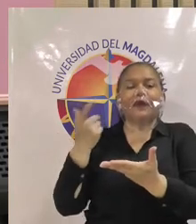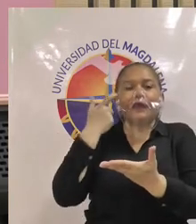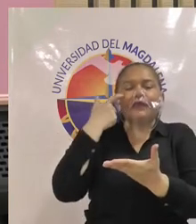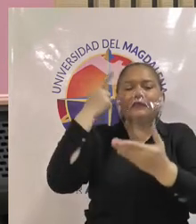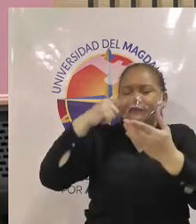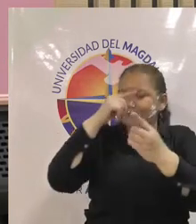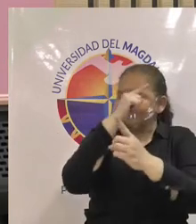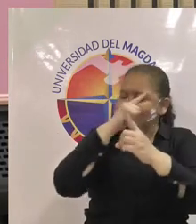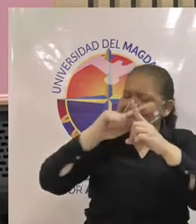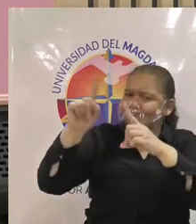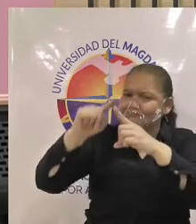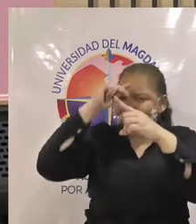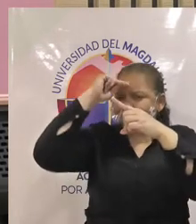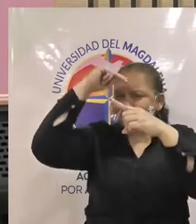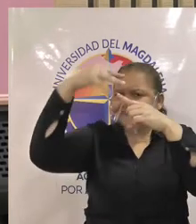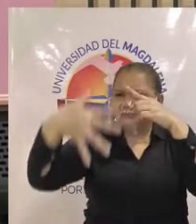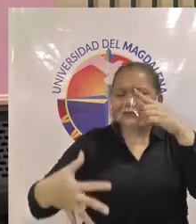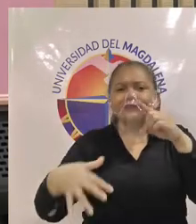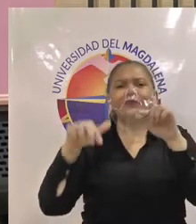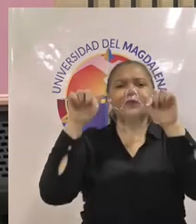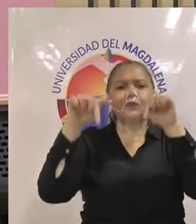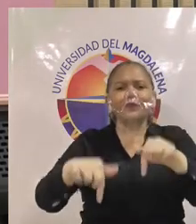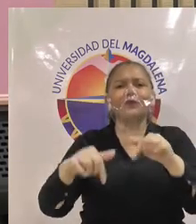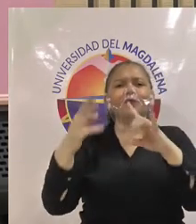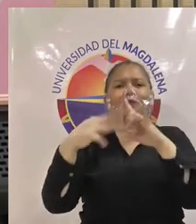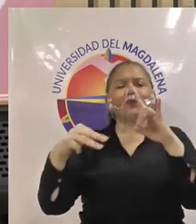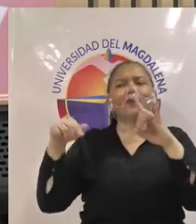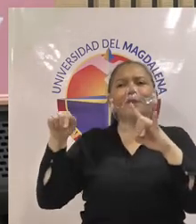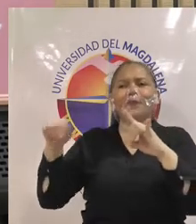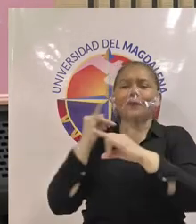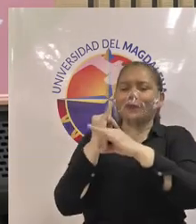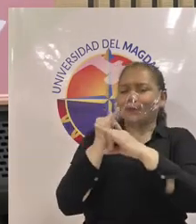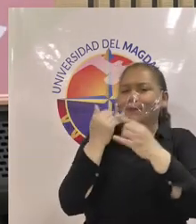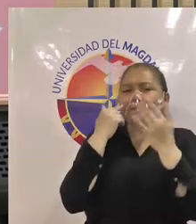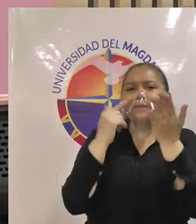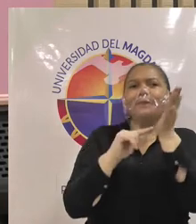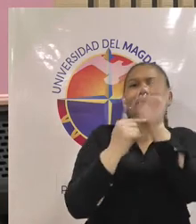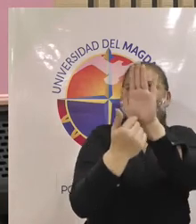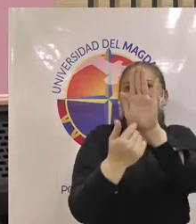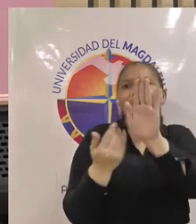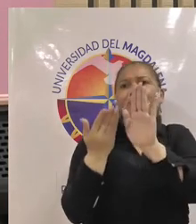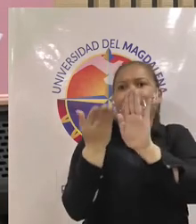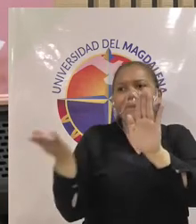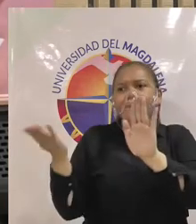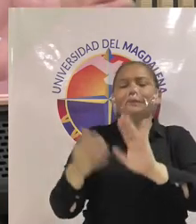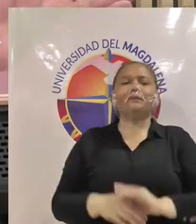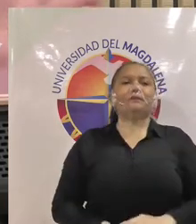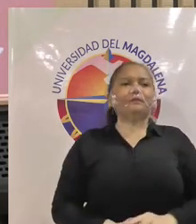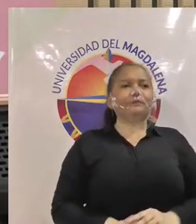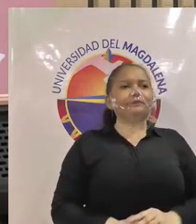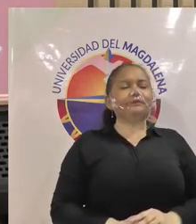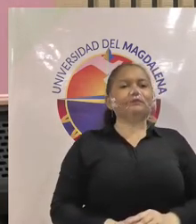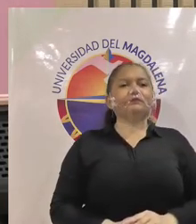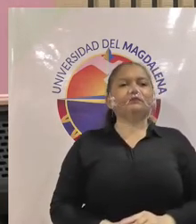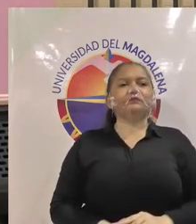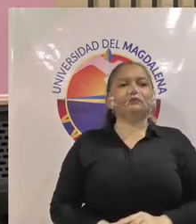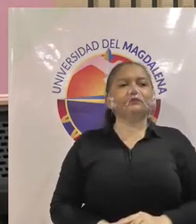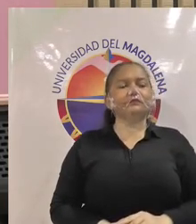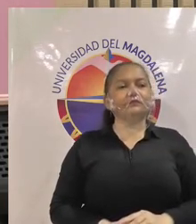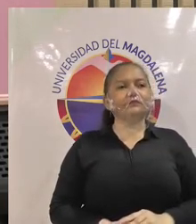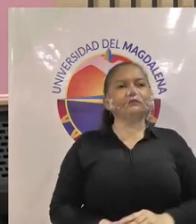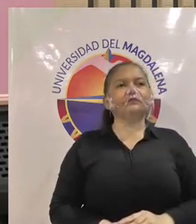pluralidad en que se encuentra inmersa esta institución Bueno, para garantizar la